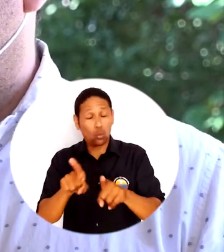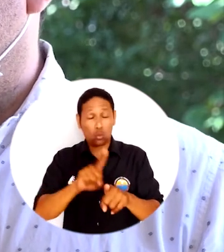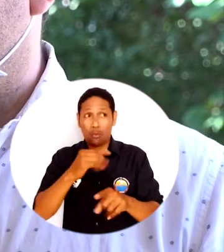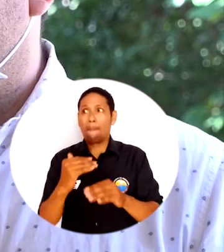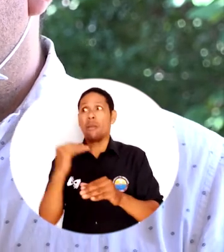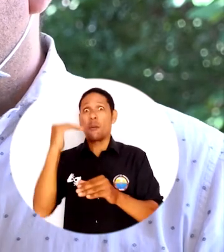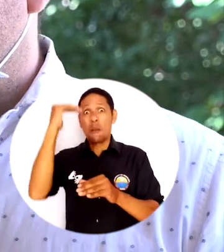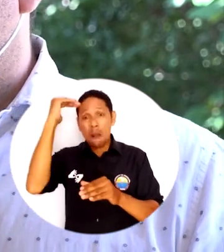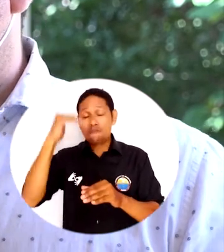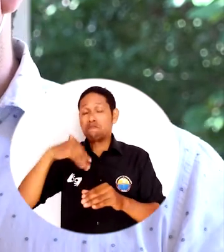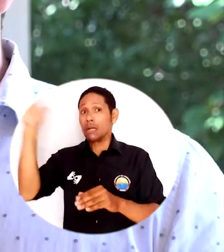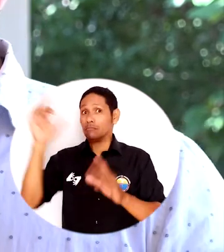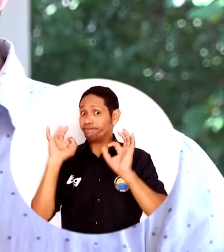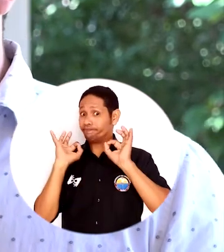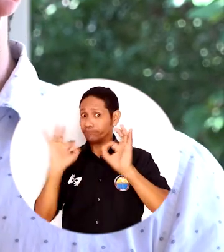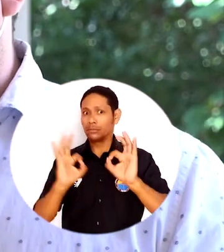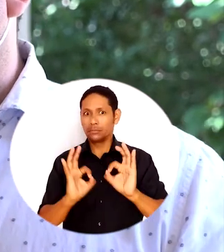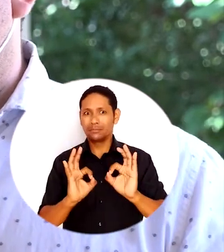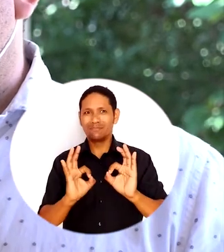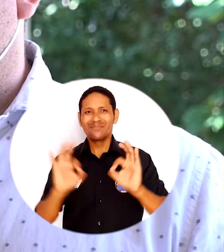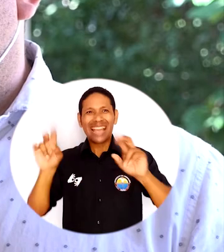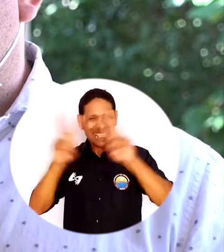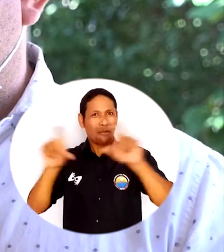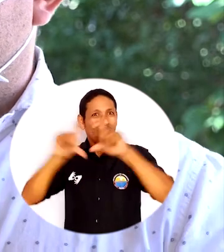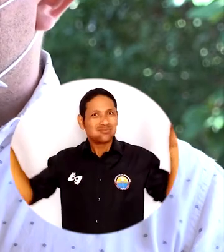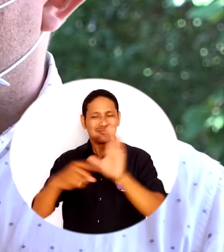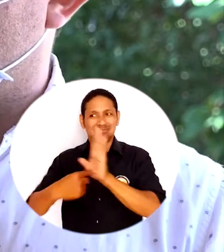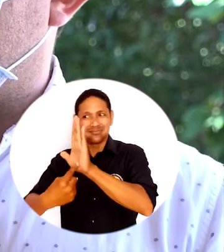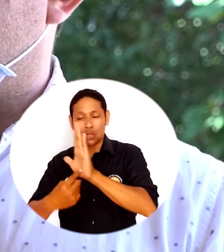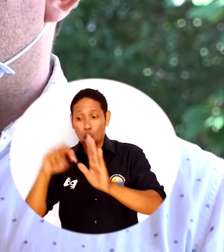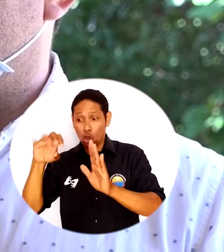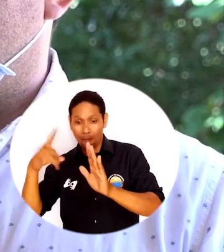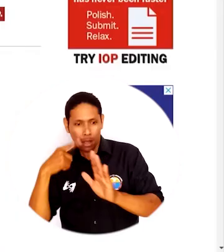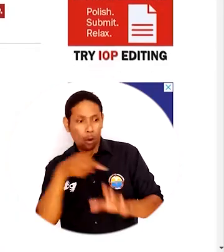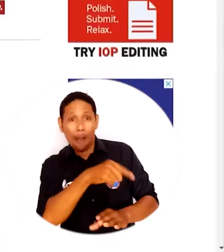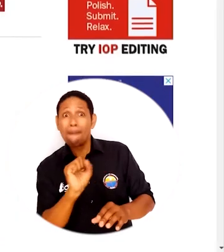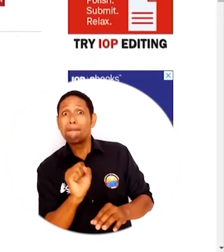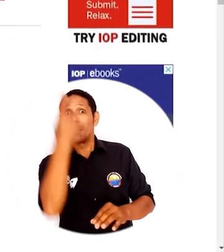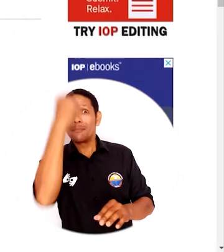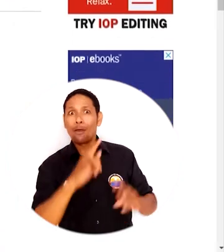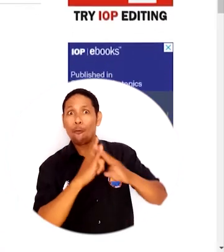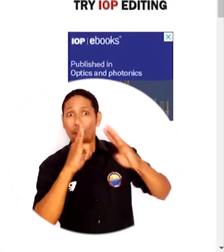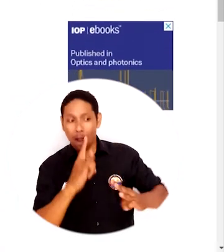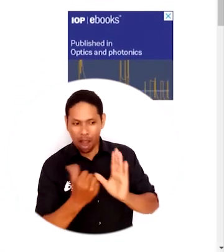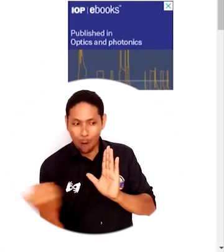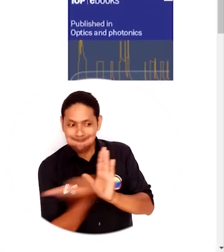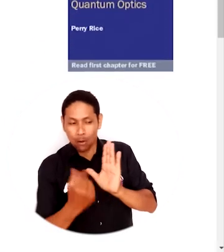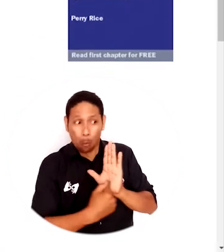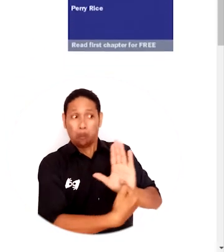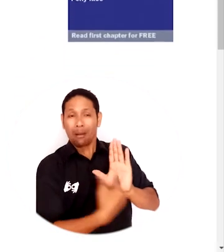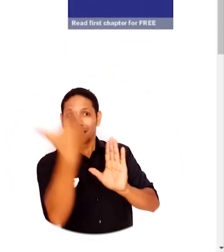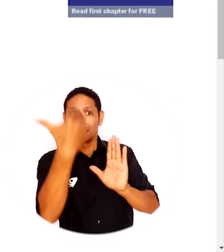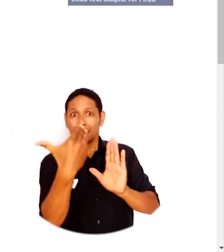ese tipo de índice. Y entonces, básicamente, cuando este tipo de artículos, como el que publica NOVA por primera vez con la